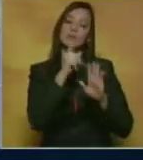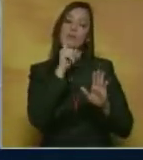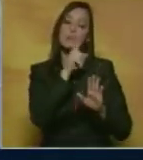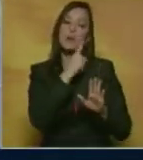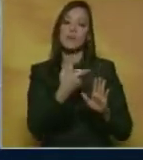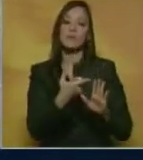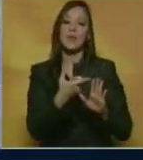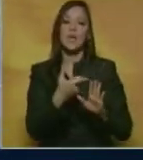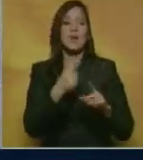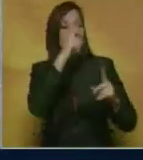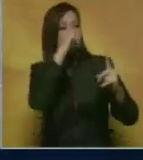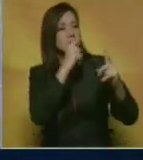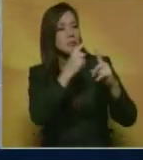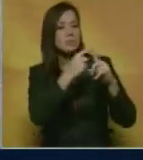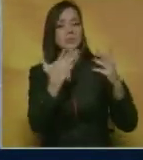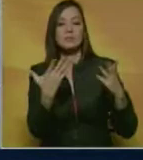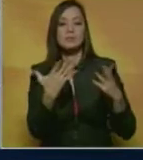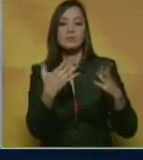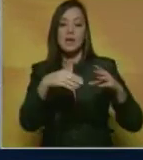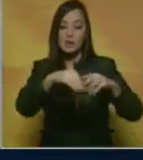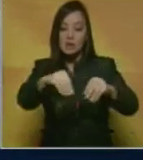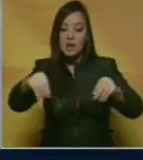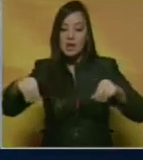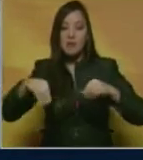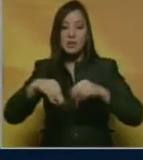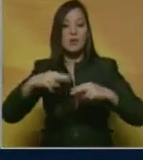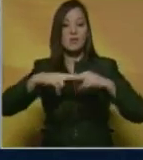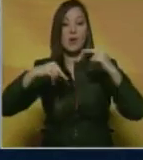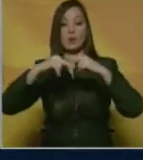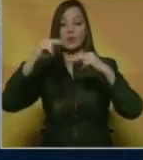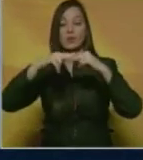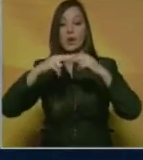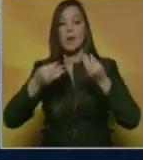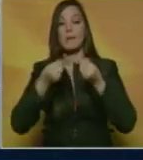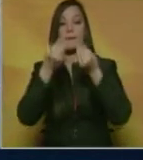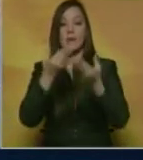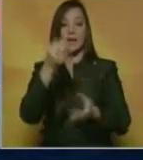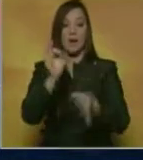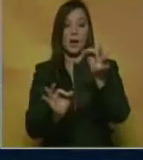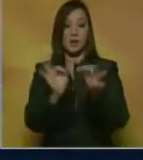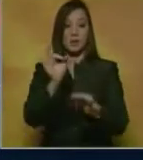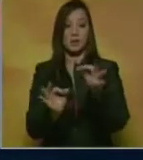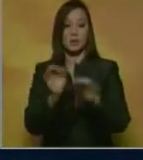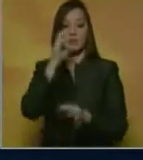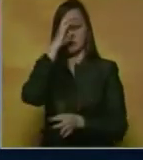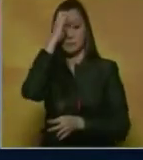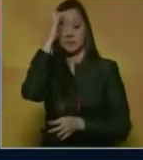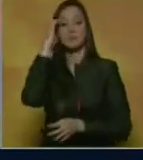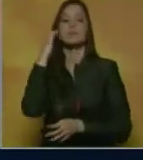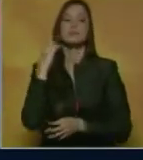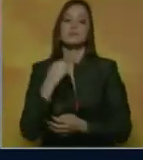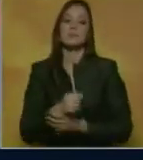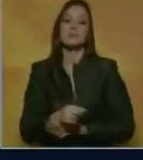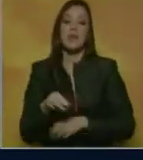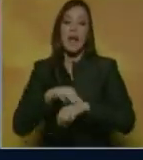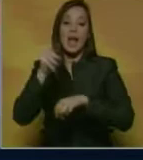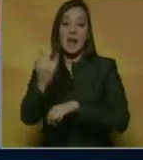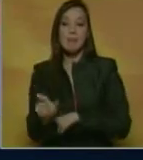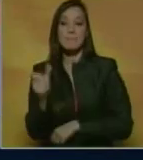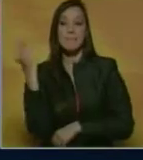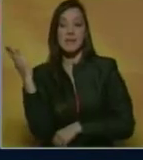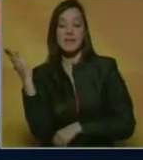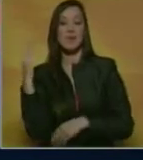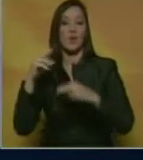territorio las premisas del Estado Social de Derecho y de Justicia que enarbolamos en el socialismo. El ministro de Hábitat y